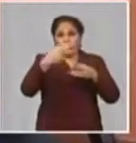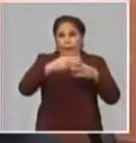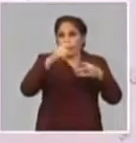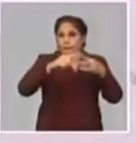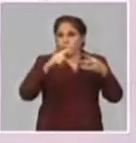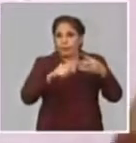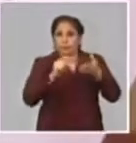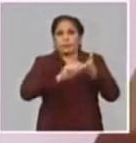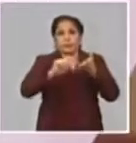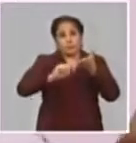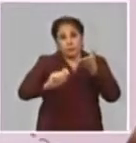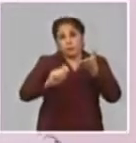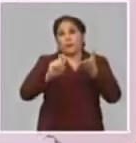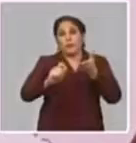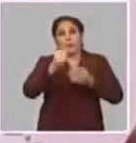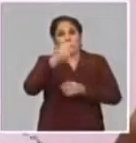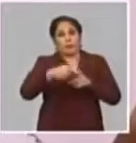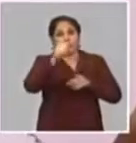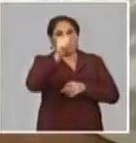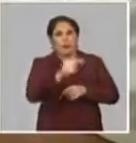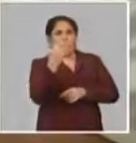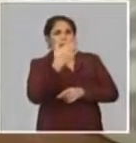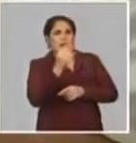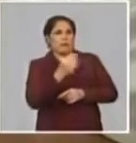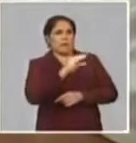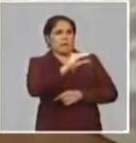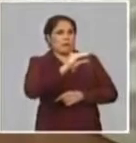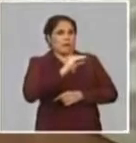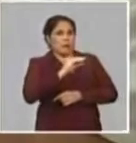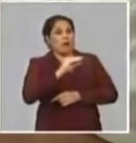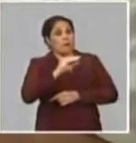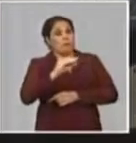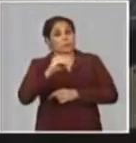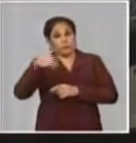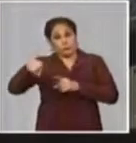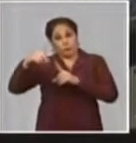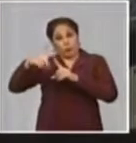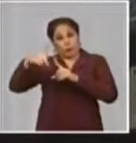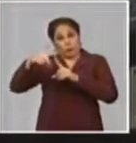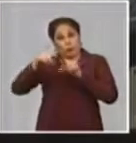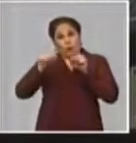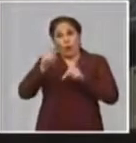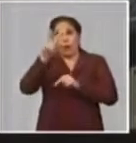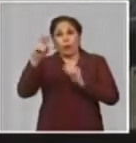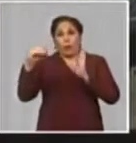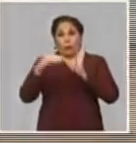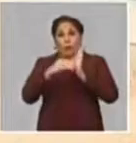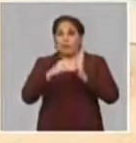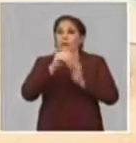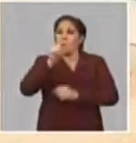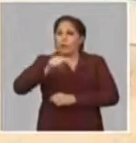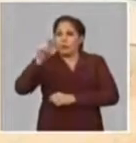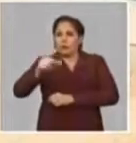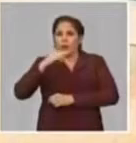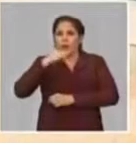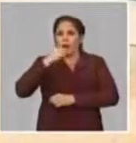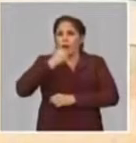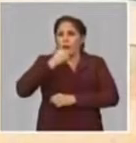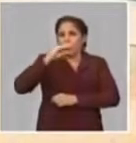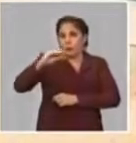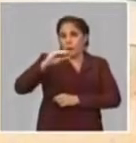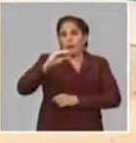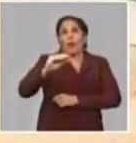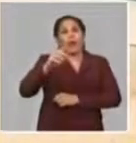tanto del beneficiario como del jubilado o pensionado. En el territorio oriental cubano, más de 2.900 jubilados y pensionados